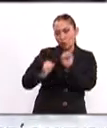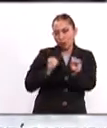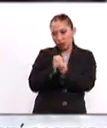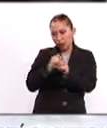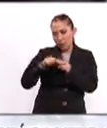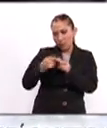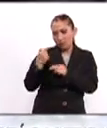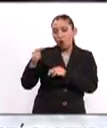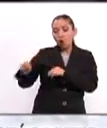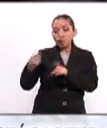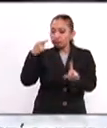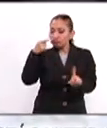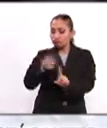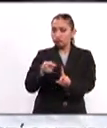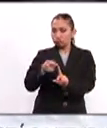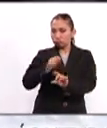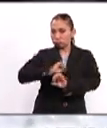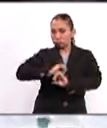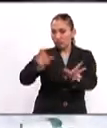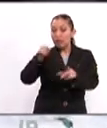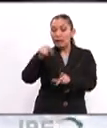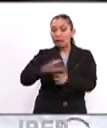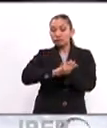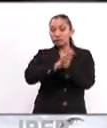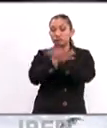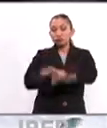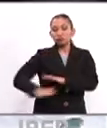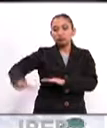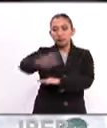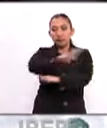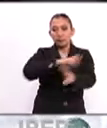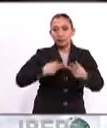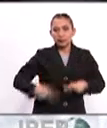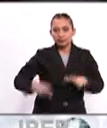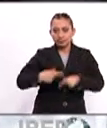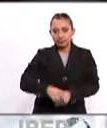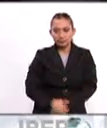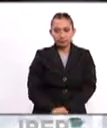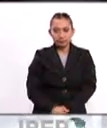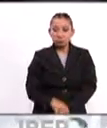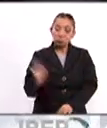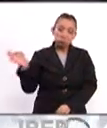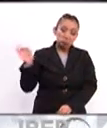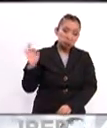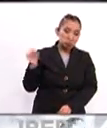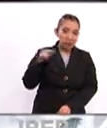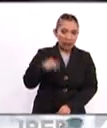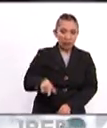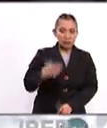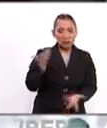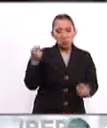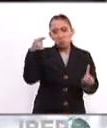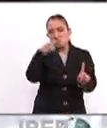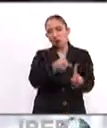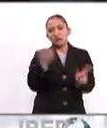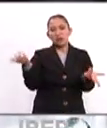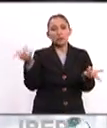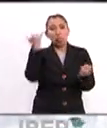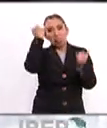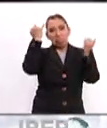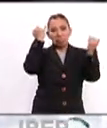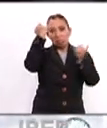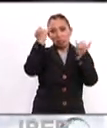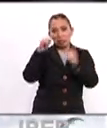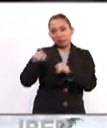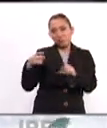años con una misión clara, que era transformar la sociedad. Probablemente es una misión utópica